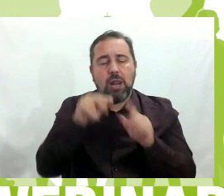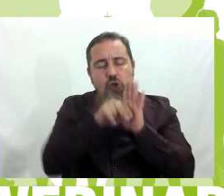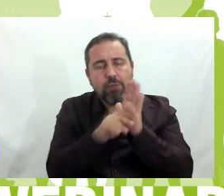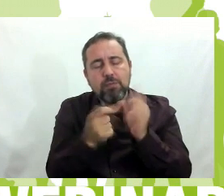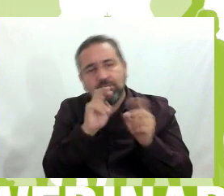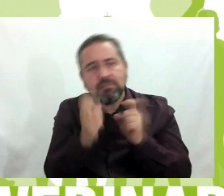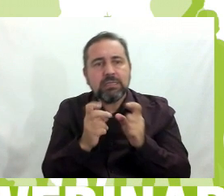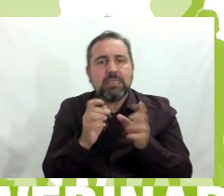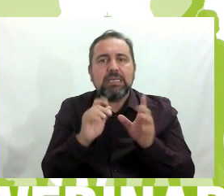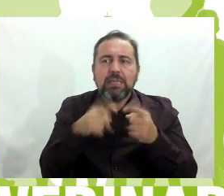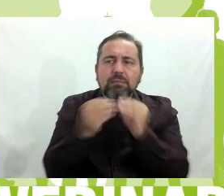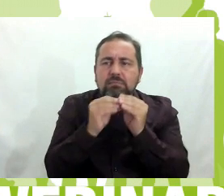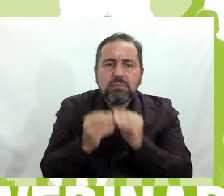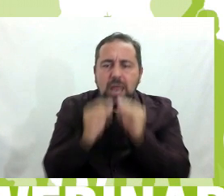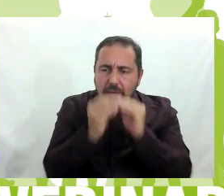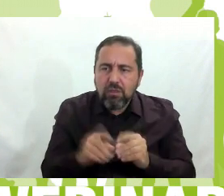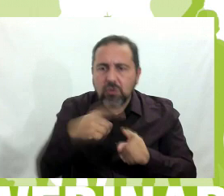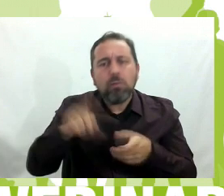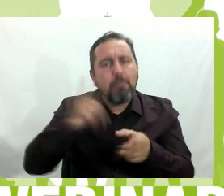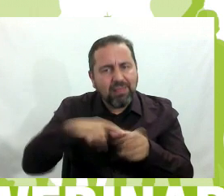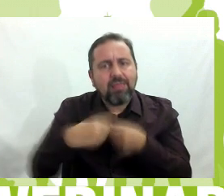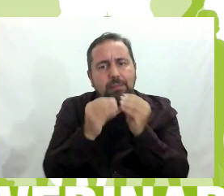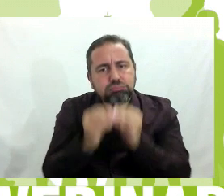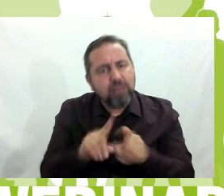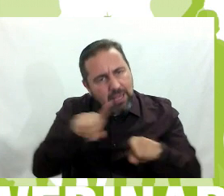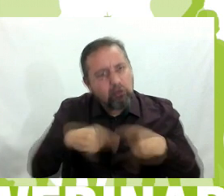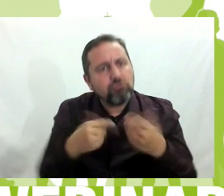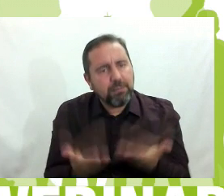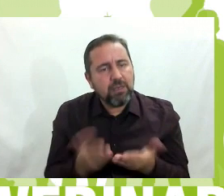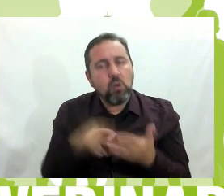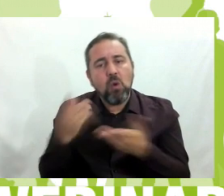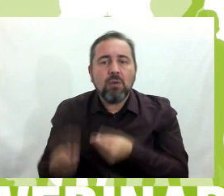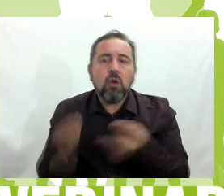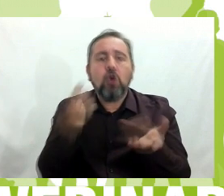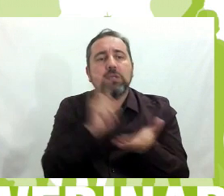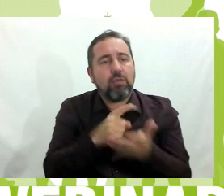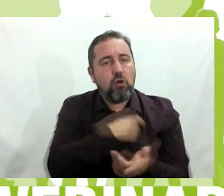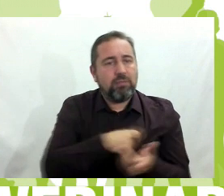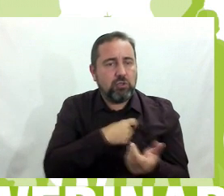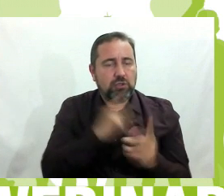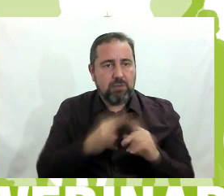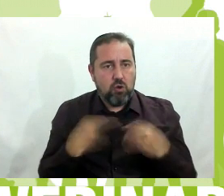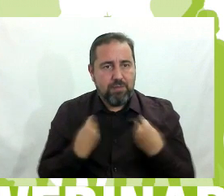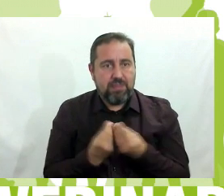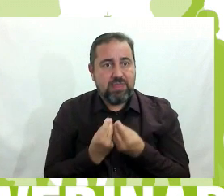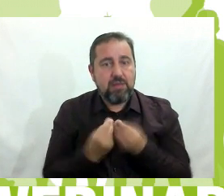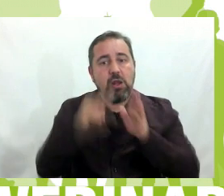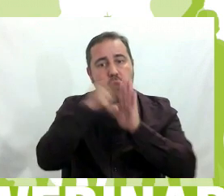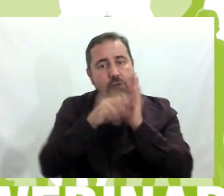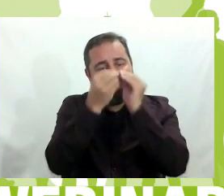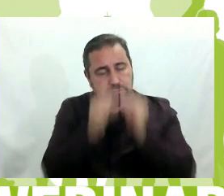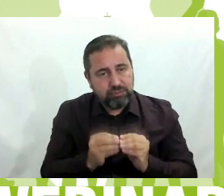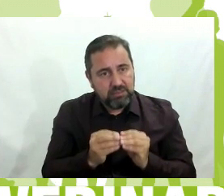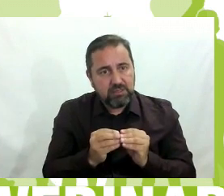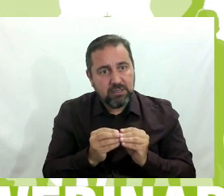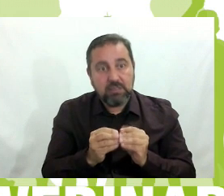participar en la elaboración. Después volvió a la comisión de convivencia, ya se elaboró la norma, pero recuerdo